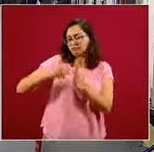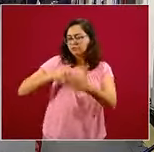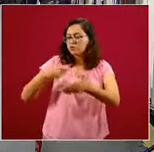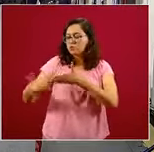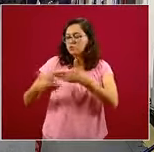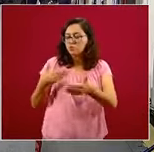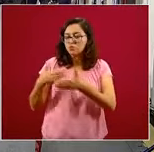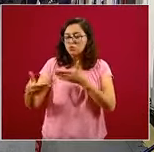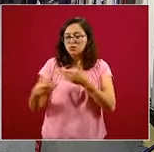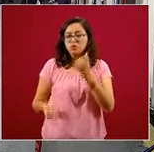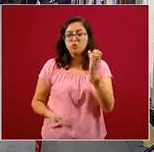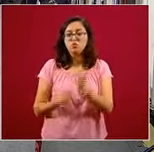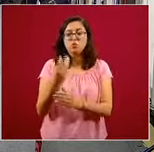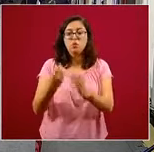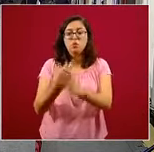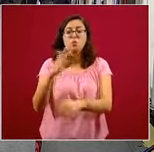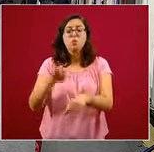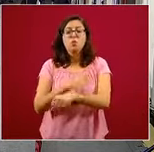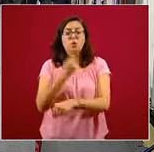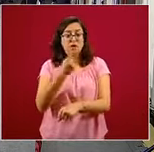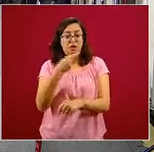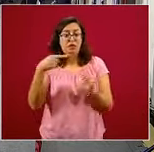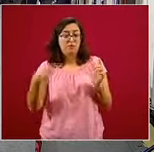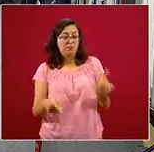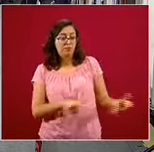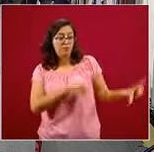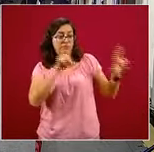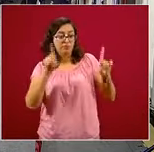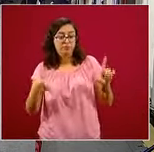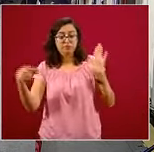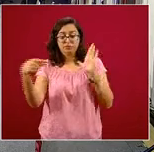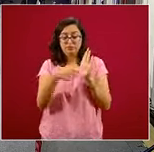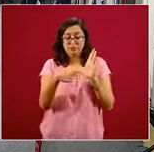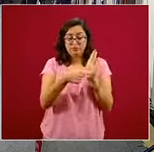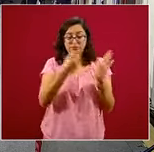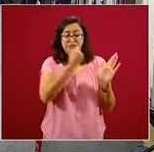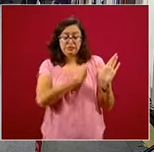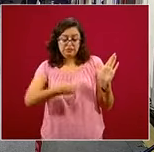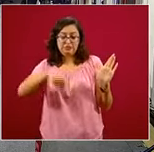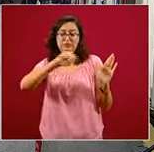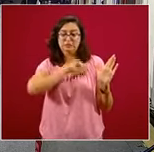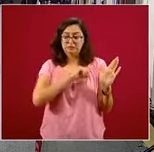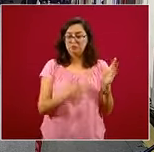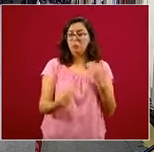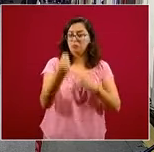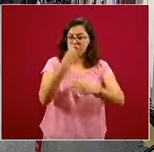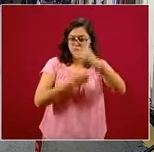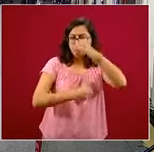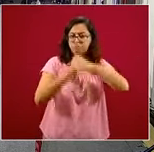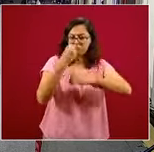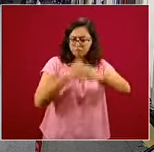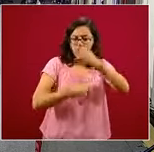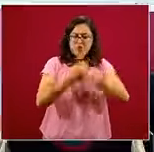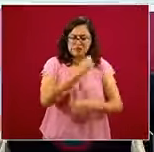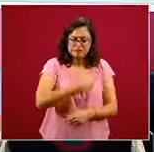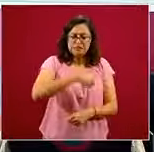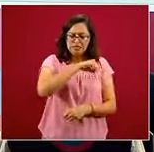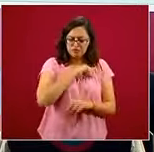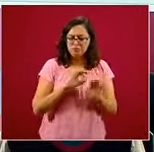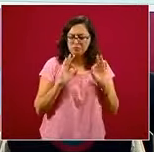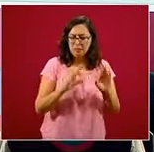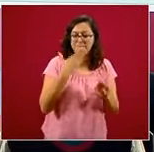momento promueven dietas saludables, pero no promueven dietas que tengan un bajo impacto ambiental y vamos a